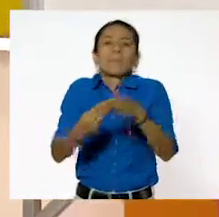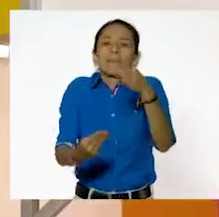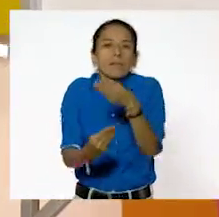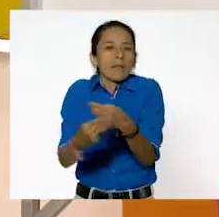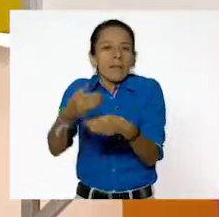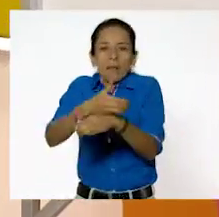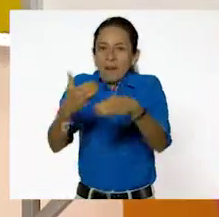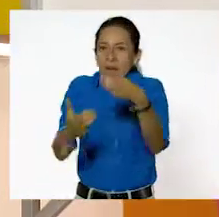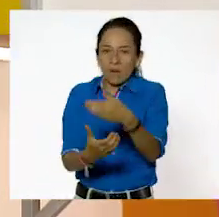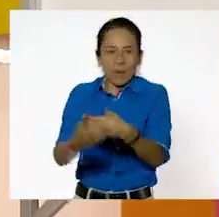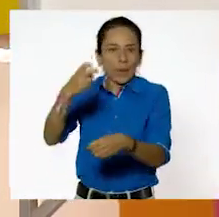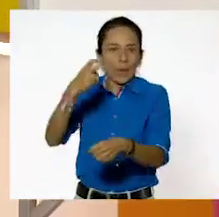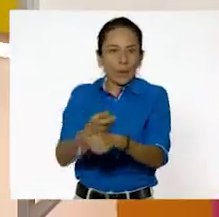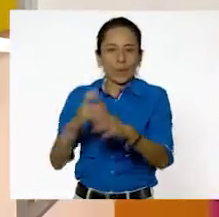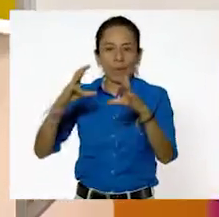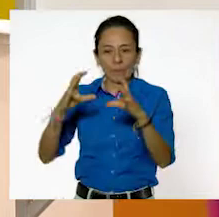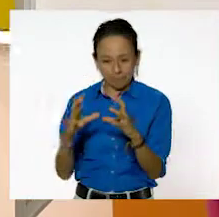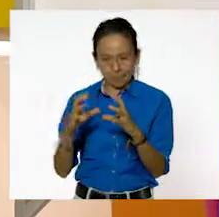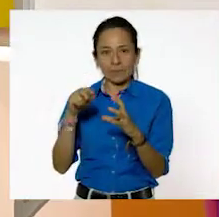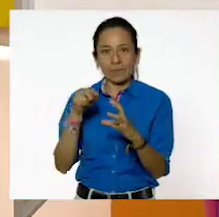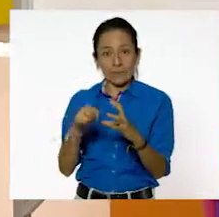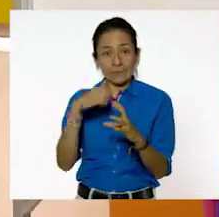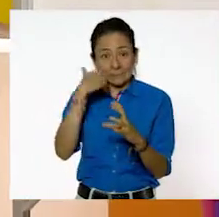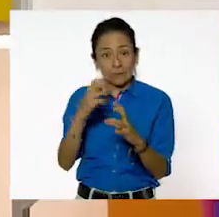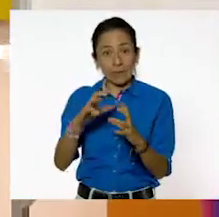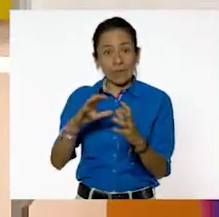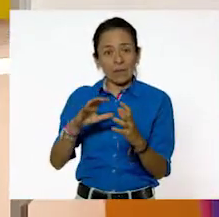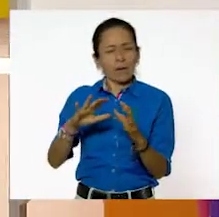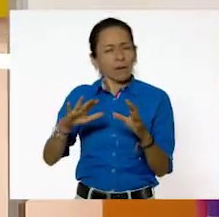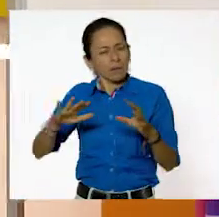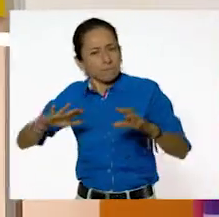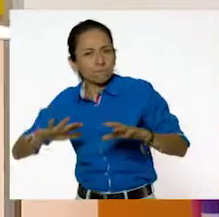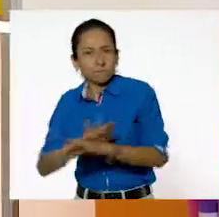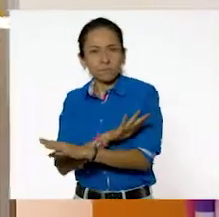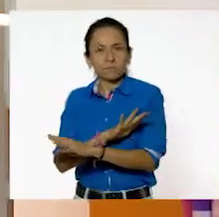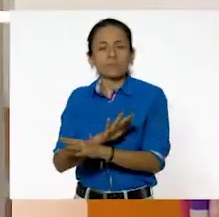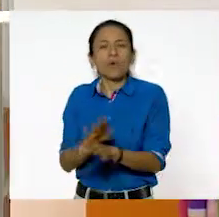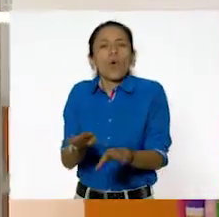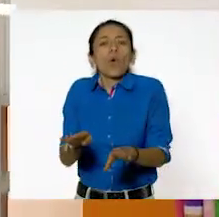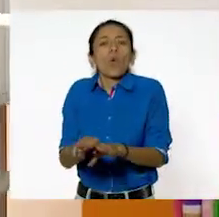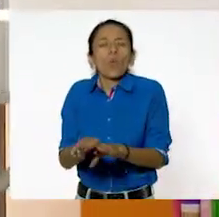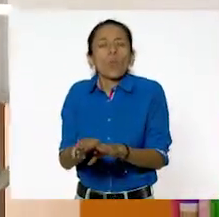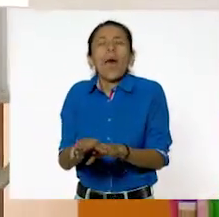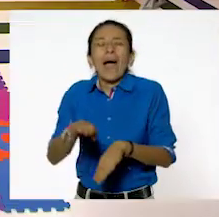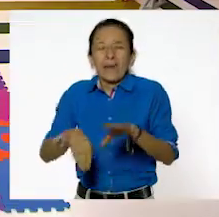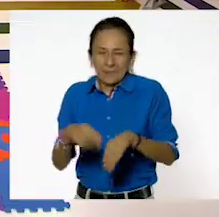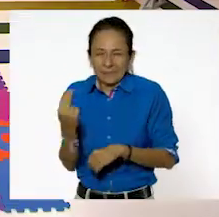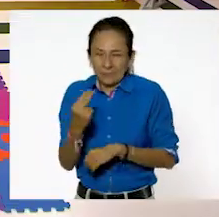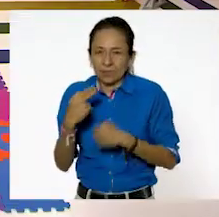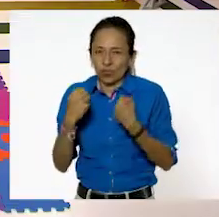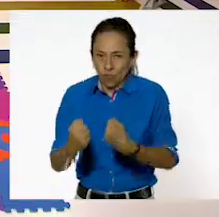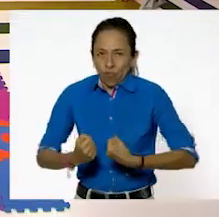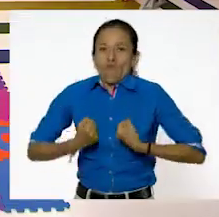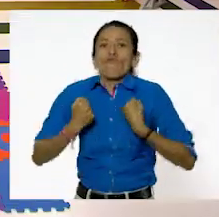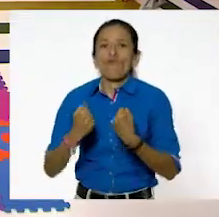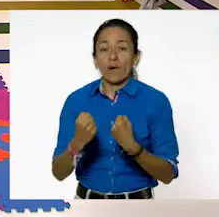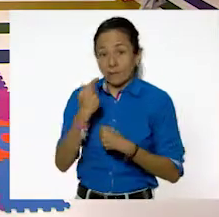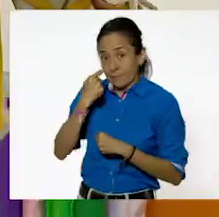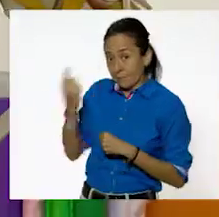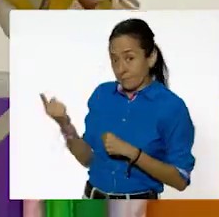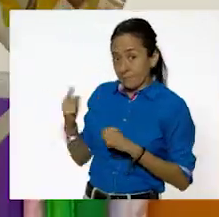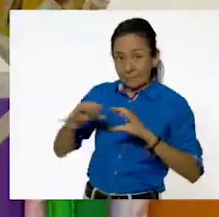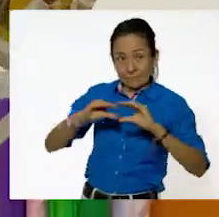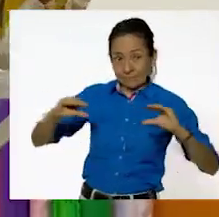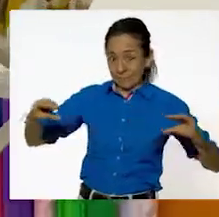transformar o lo queremos cambiar. A veces hay que aplicar un poquito de fuerza. Fíjate muy bien lo que va a ocurrir con este unicel.